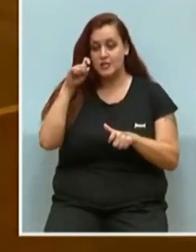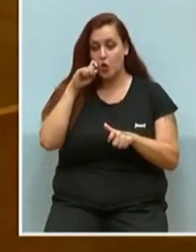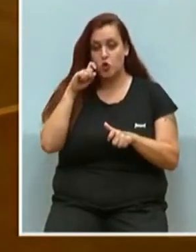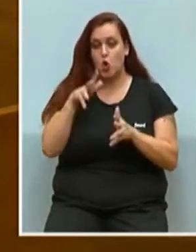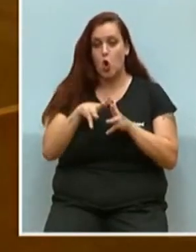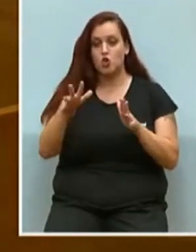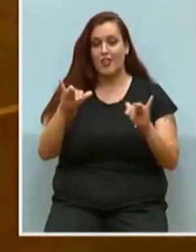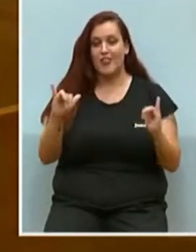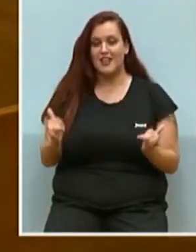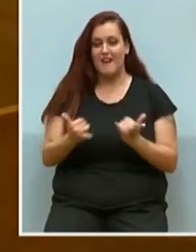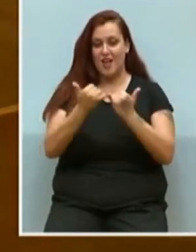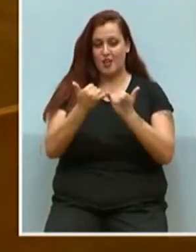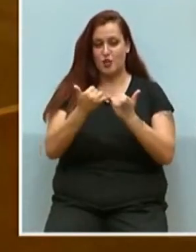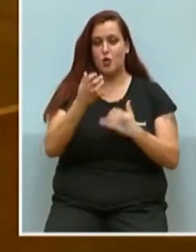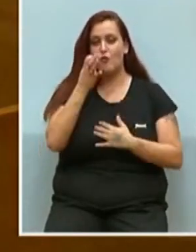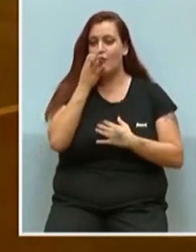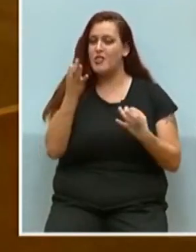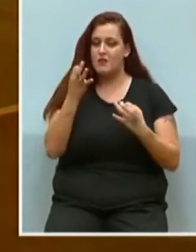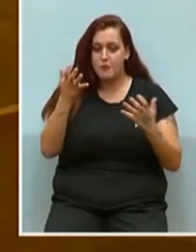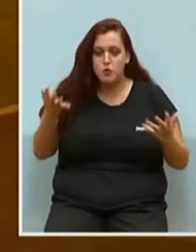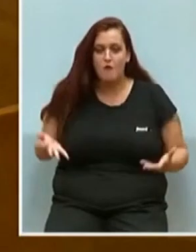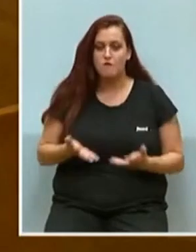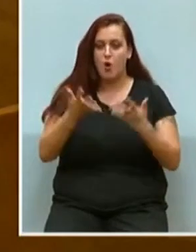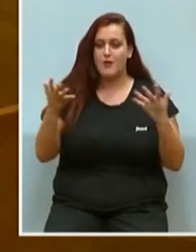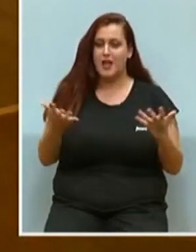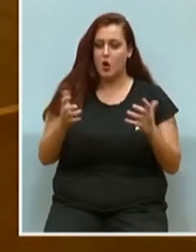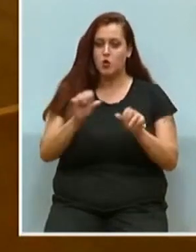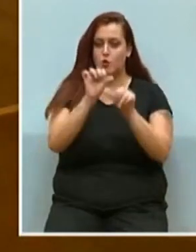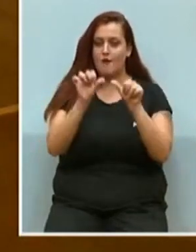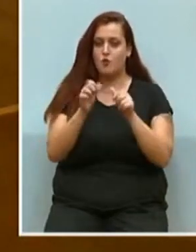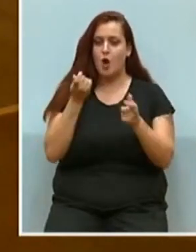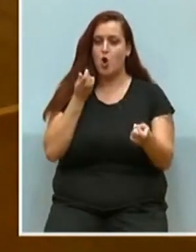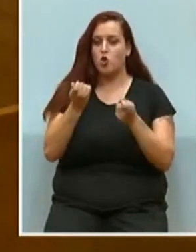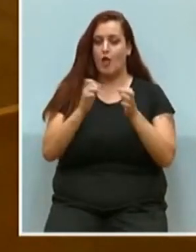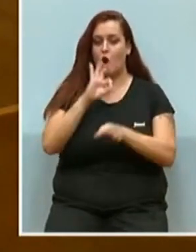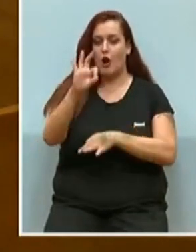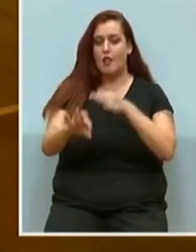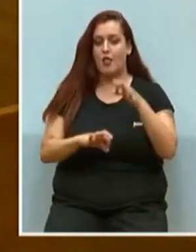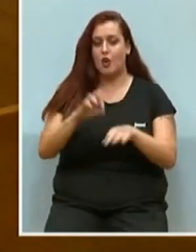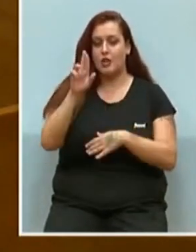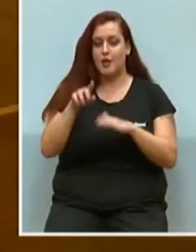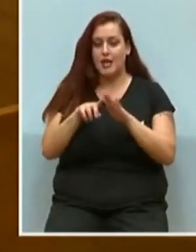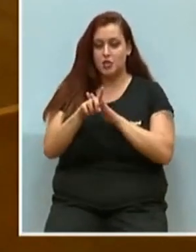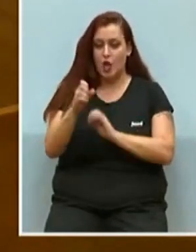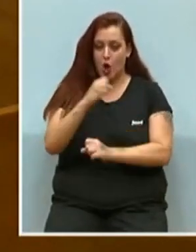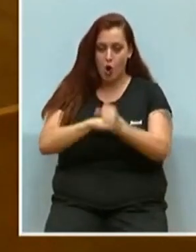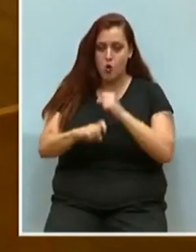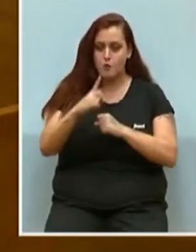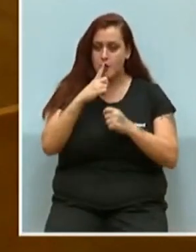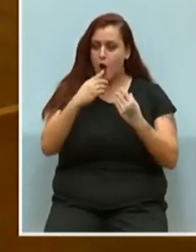grandes eventos, y debemos fomentarlos, pero de una manera controlada en la organización y con una buena gestión económica,